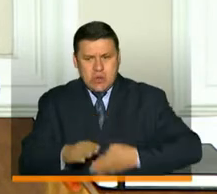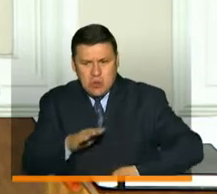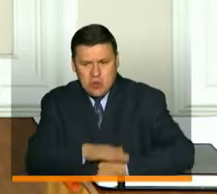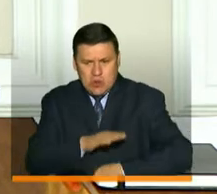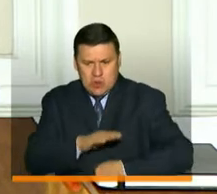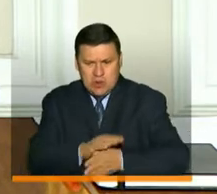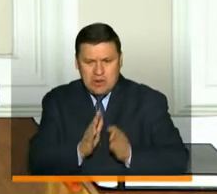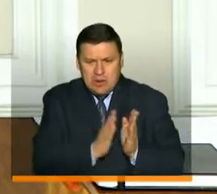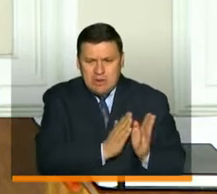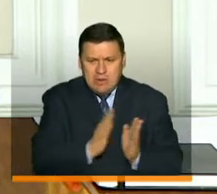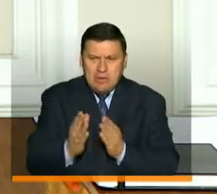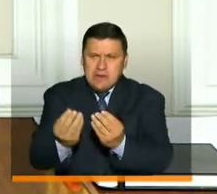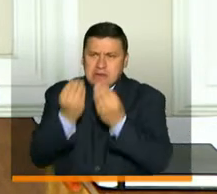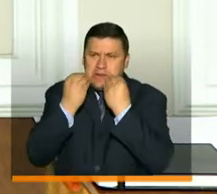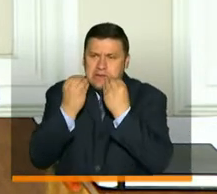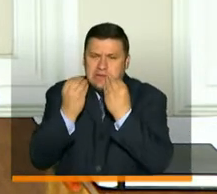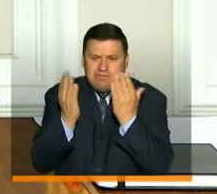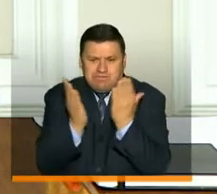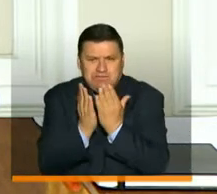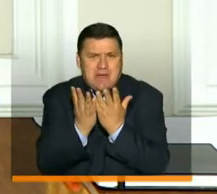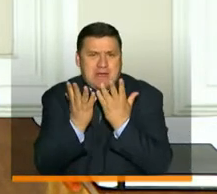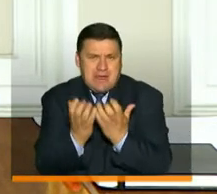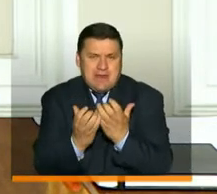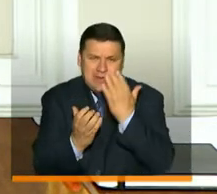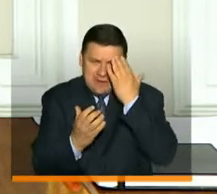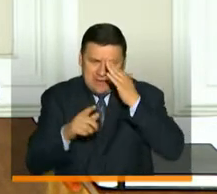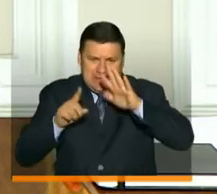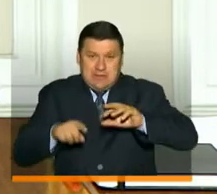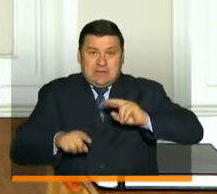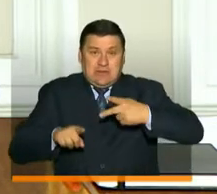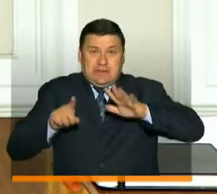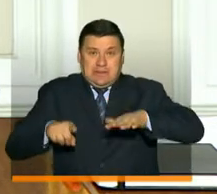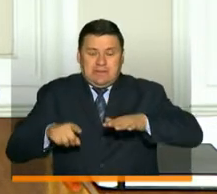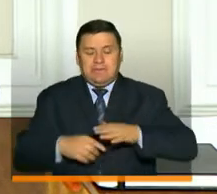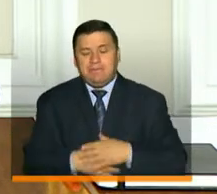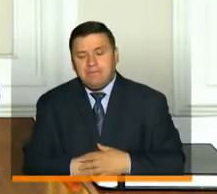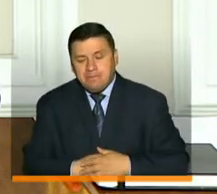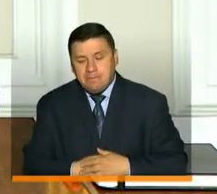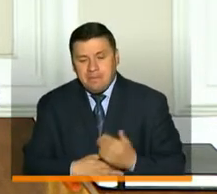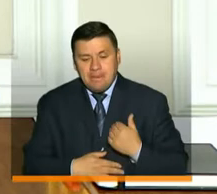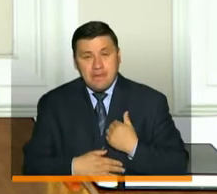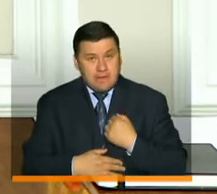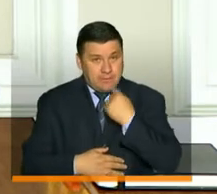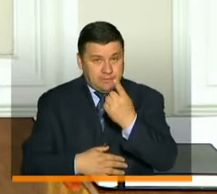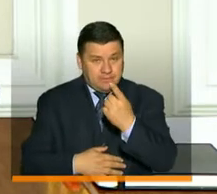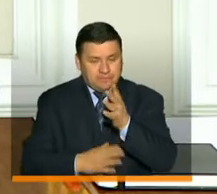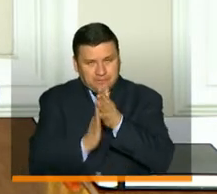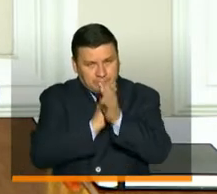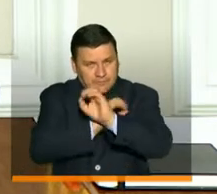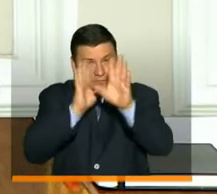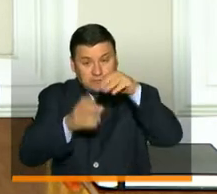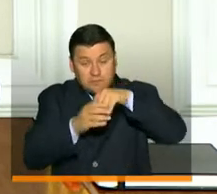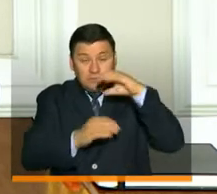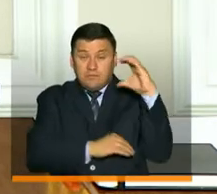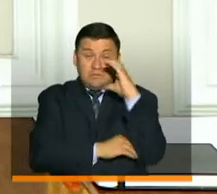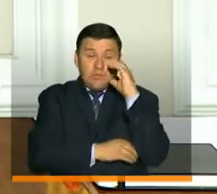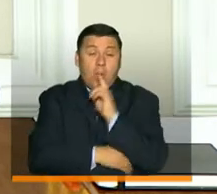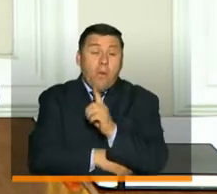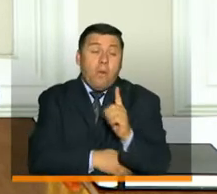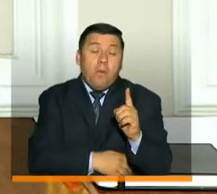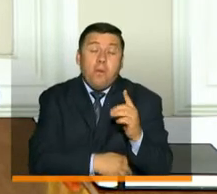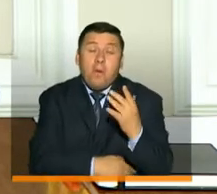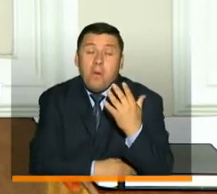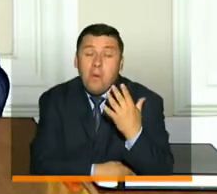su ciclo de formación en este semestre. Yo quiero también dar un mensaje claro. En Colombia tenemos